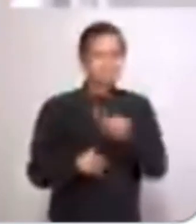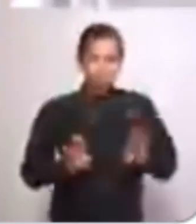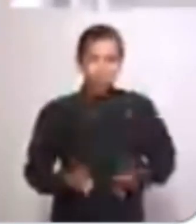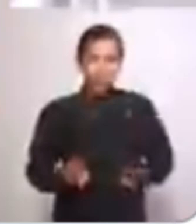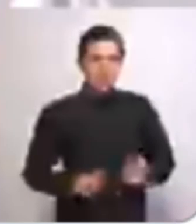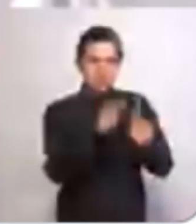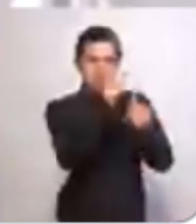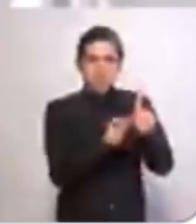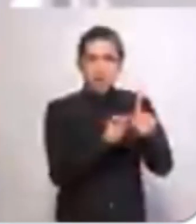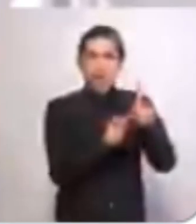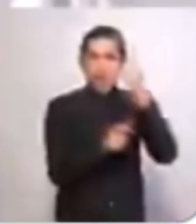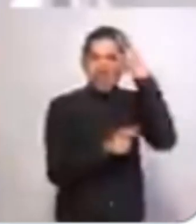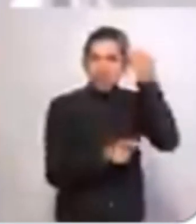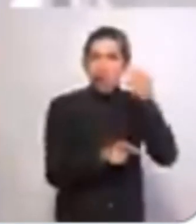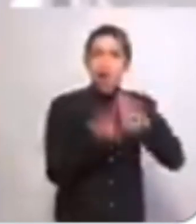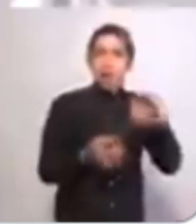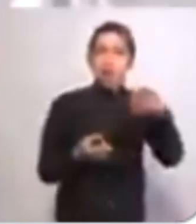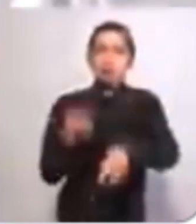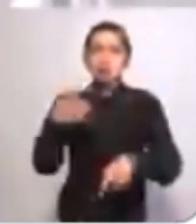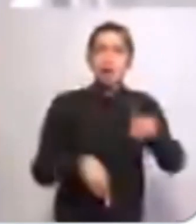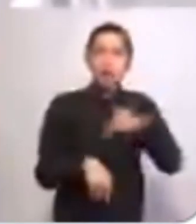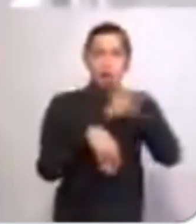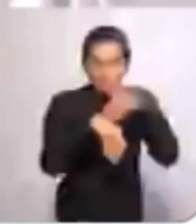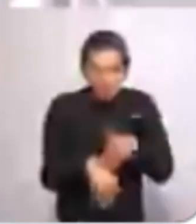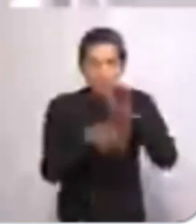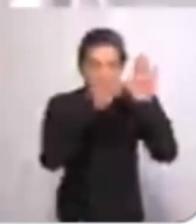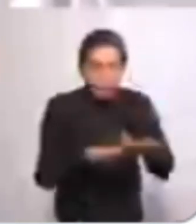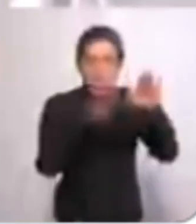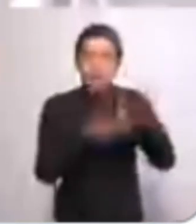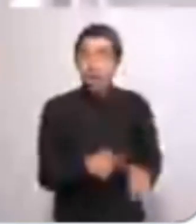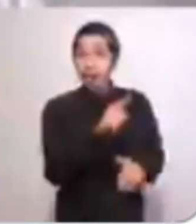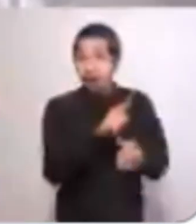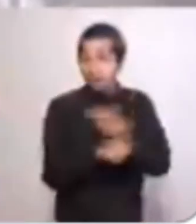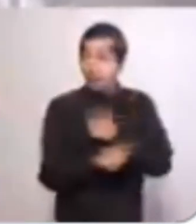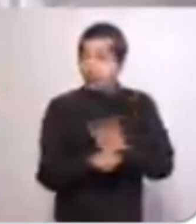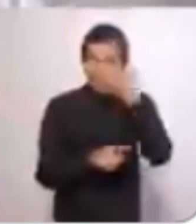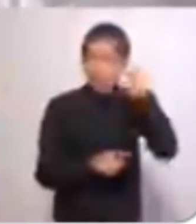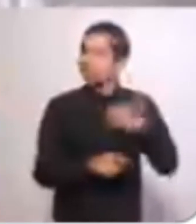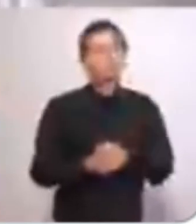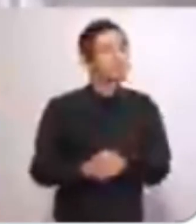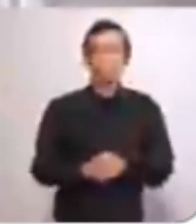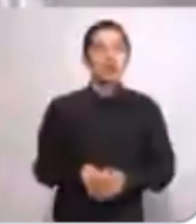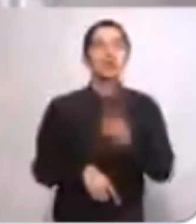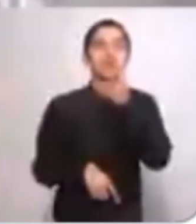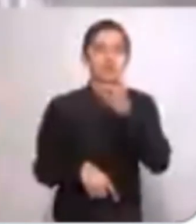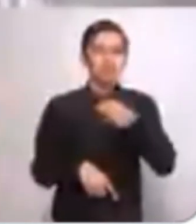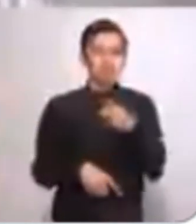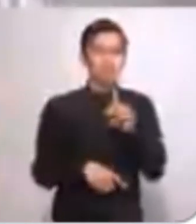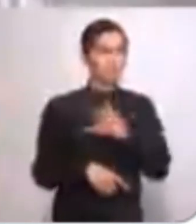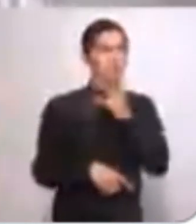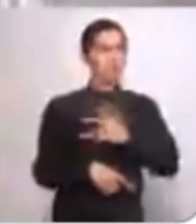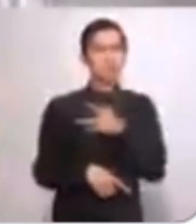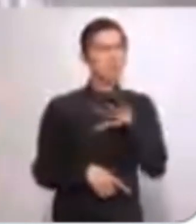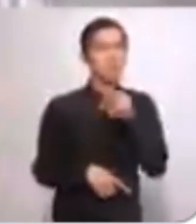su actitud de sumisión y de subordinación ante este personaje. No nos parece digno que su